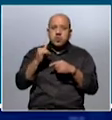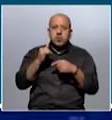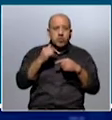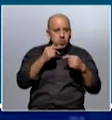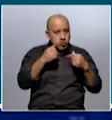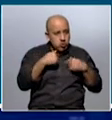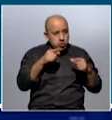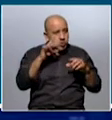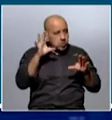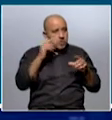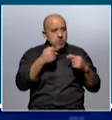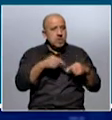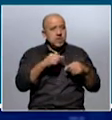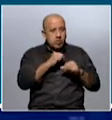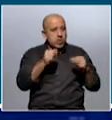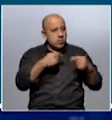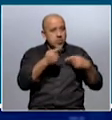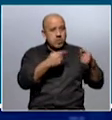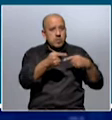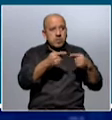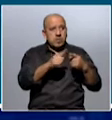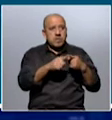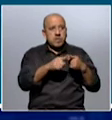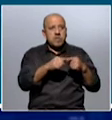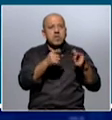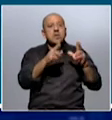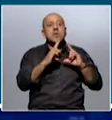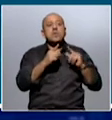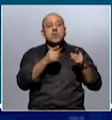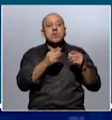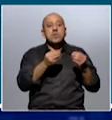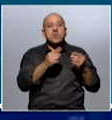a usted eso no le molesta, lo podemos seguir escuchando. De lo contrario, ajustamos. Díganos usted.